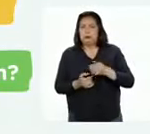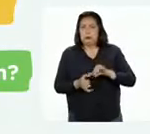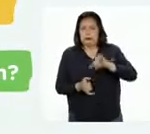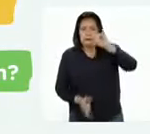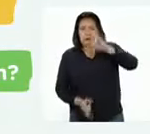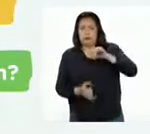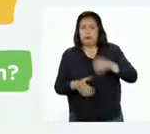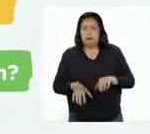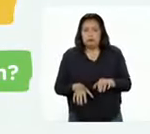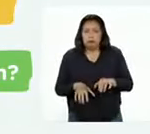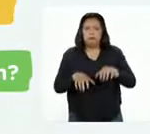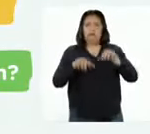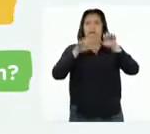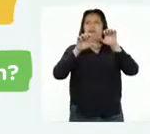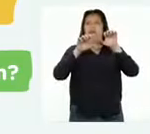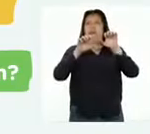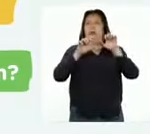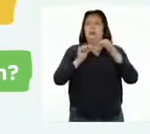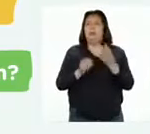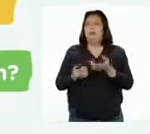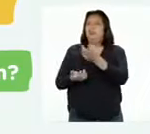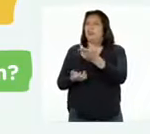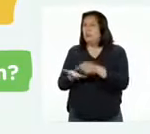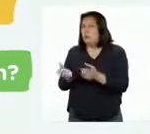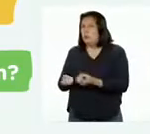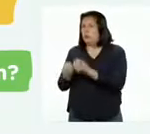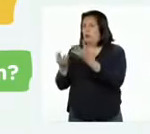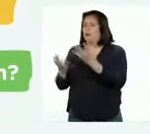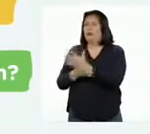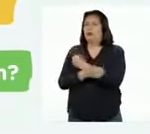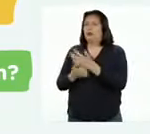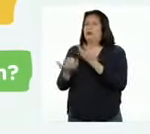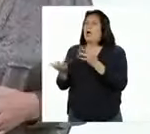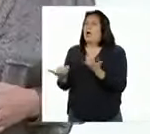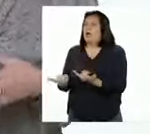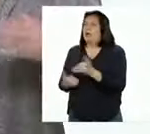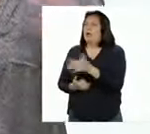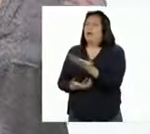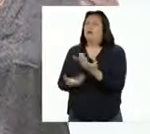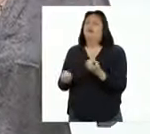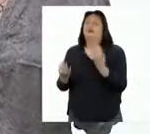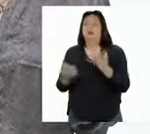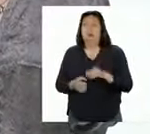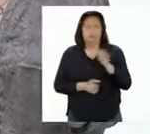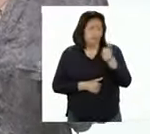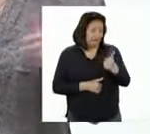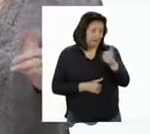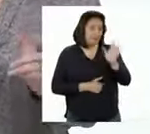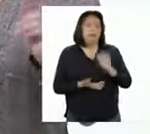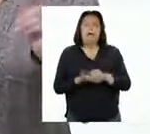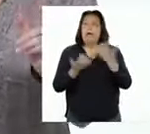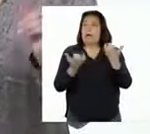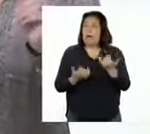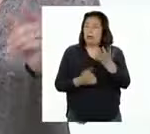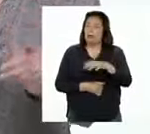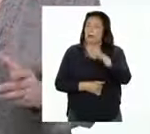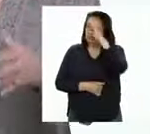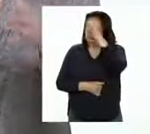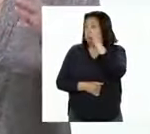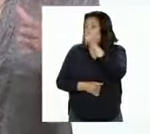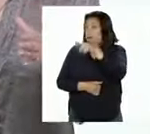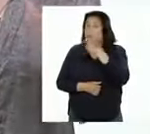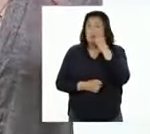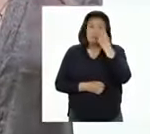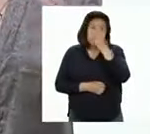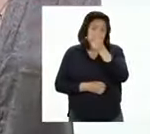cuando se paran en dos patas? Y finalmente, ¿cuántos de esos osos existen actualmente? Muy bien, Patti. Ahora, chicas y